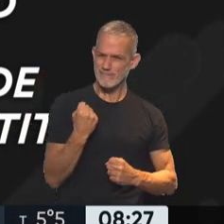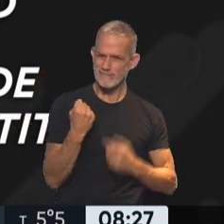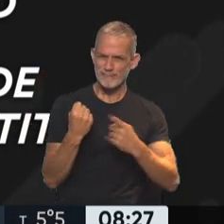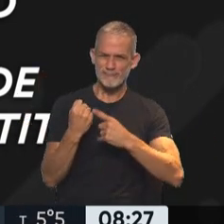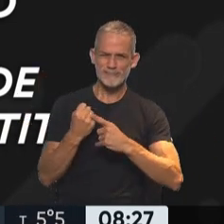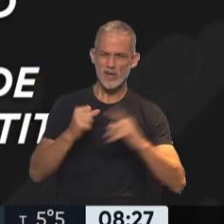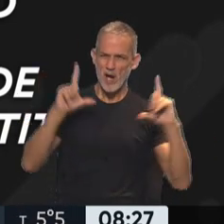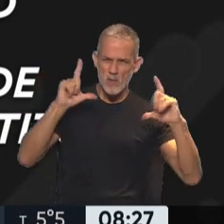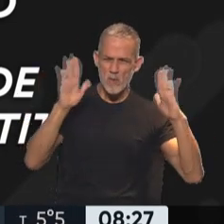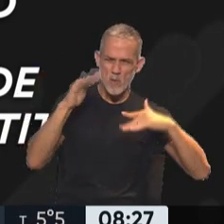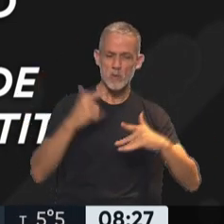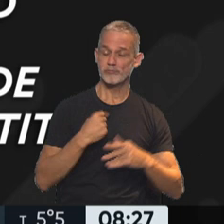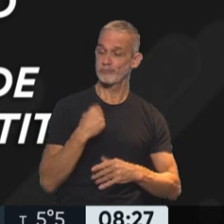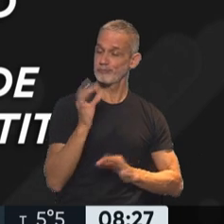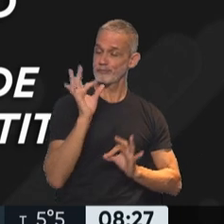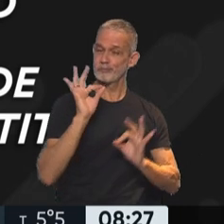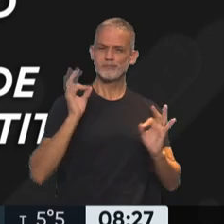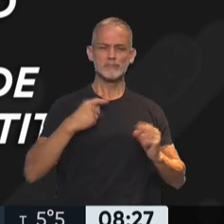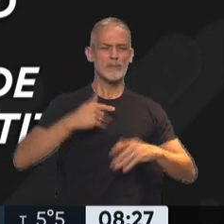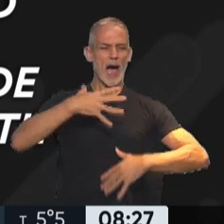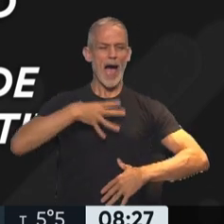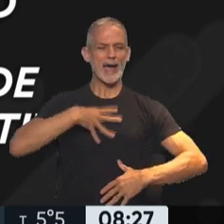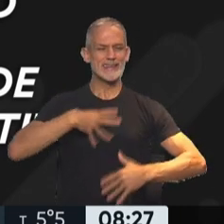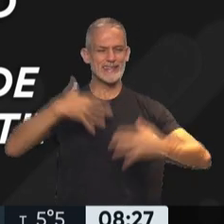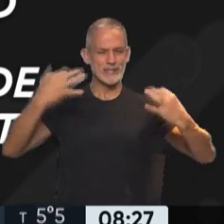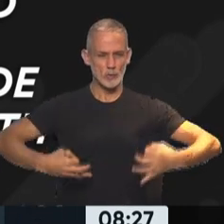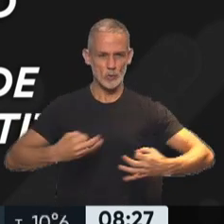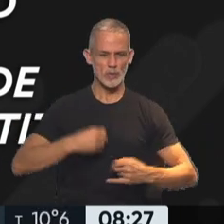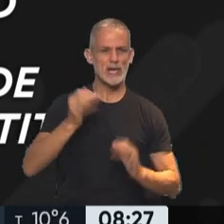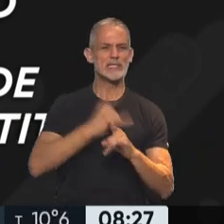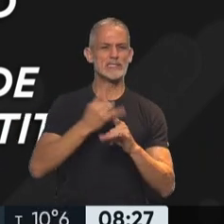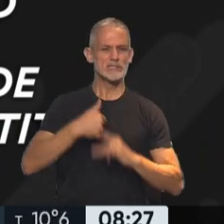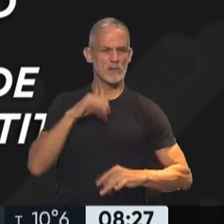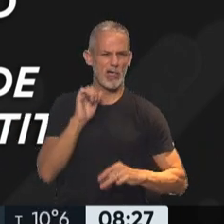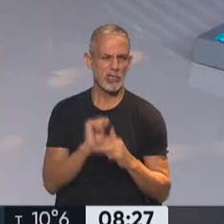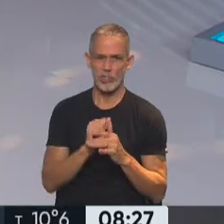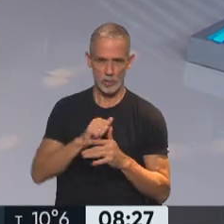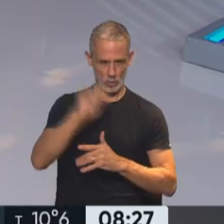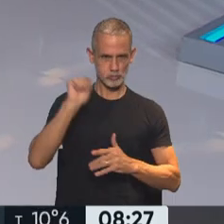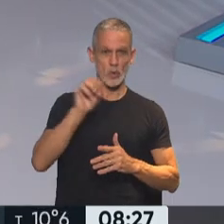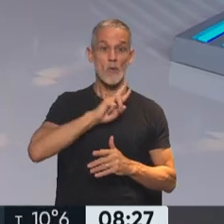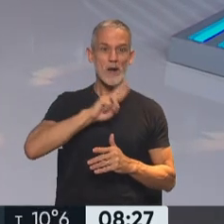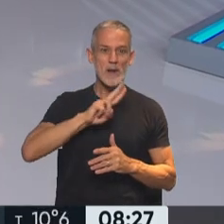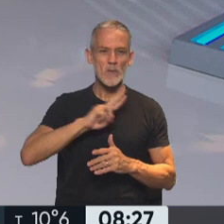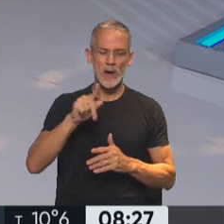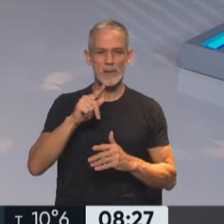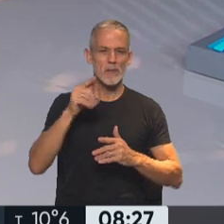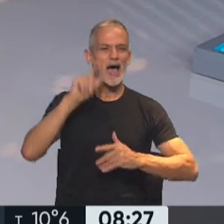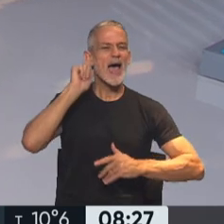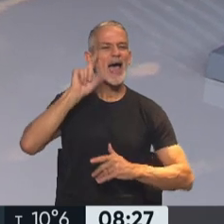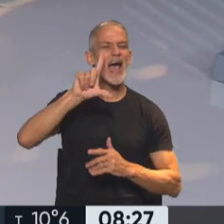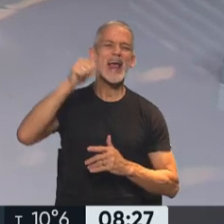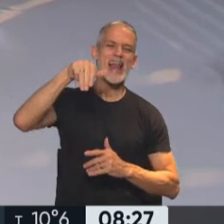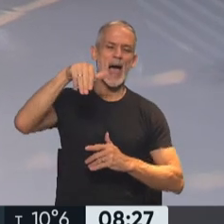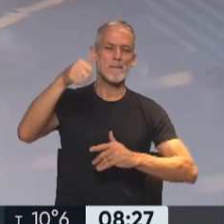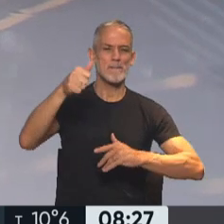estereotipos con glamour y actitud. Ahí está, siempre frente en alto, siempre. Hay que se llama, que usan el concepto Glam, que